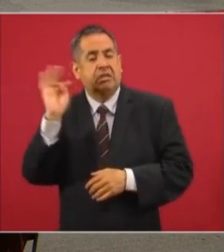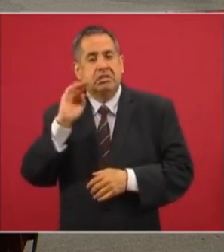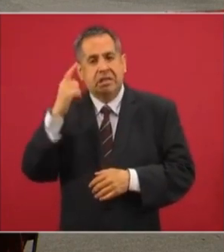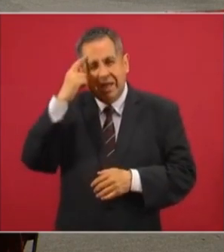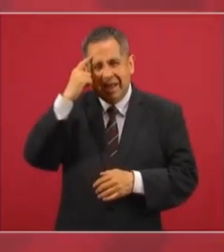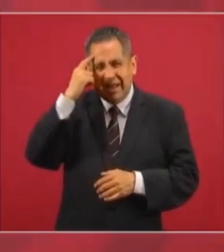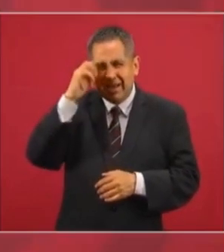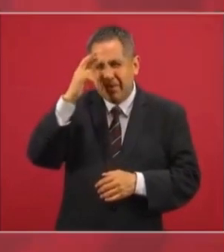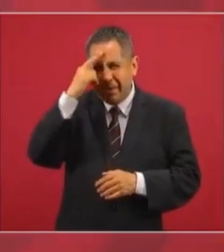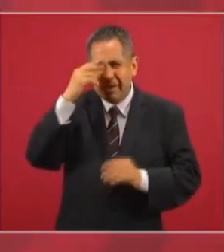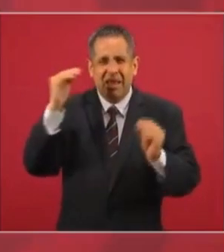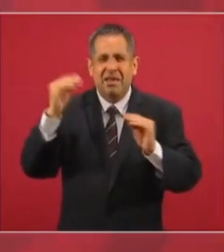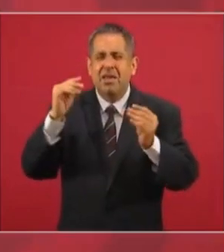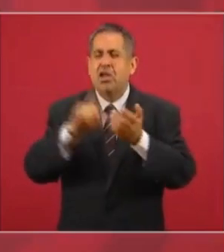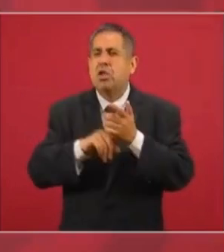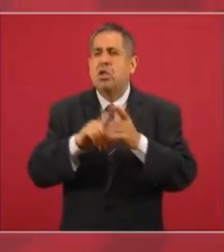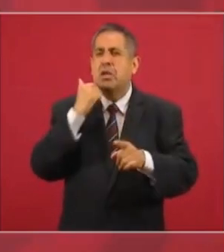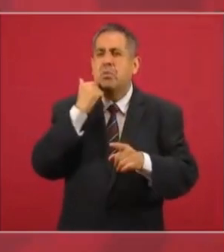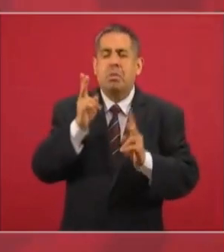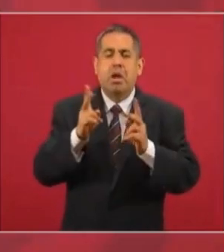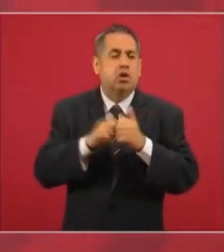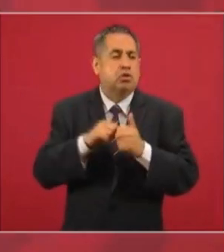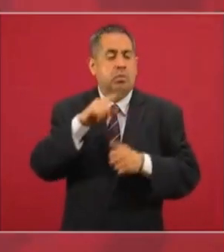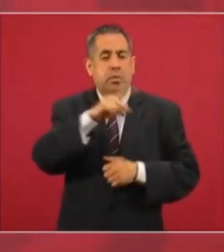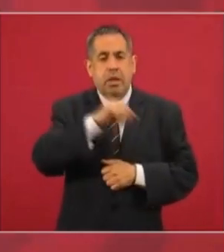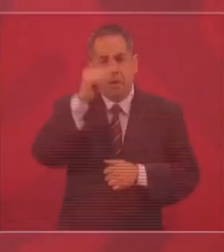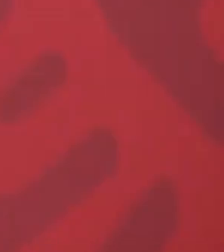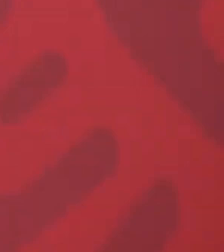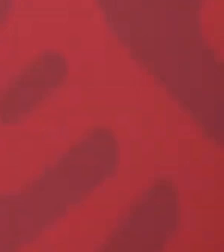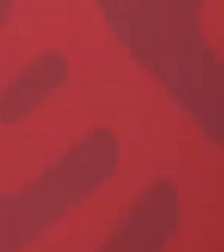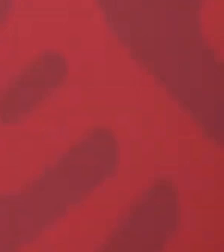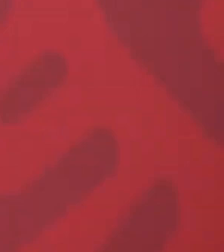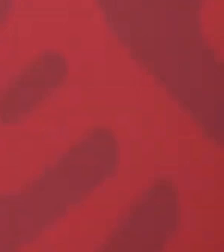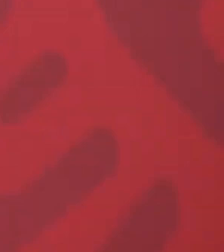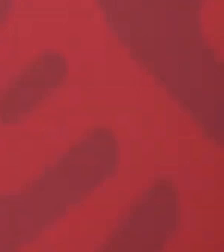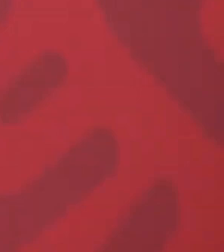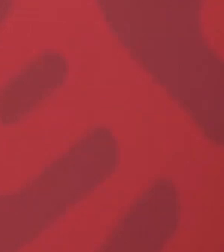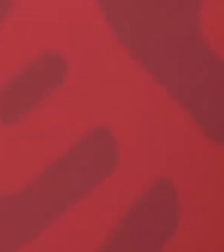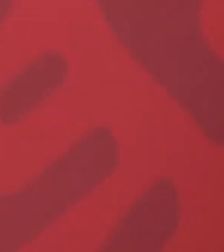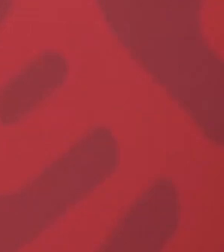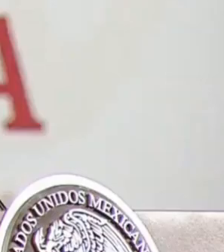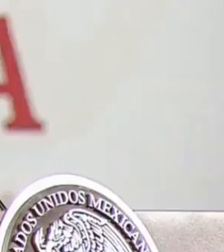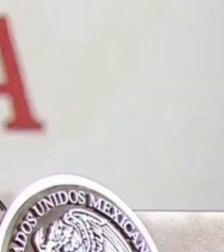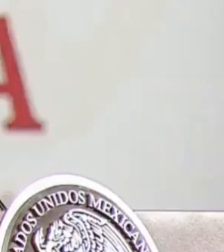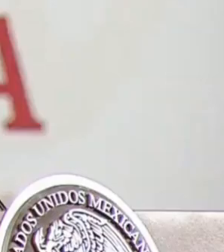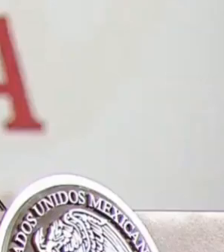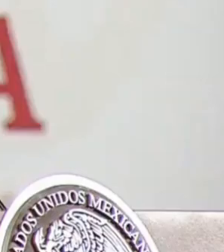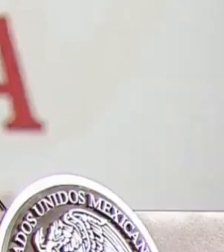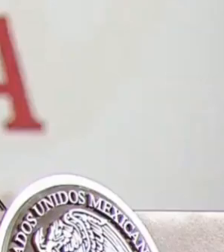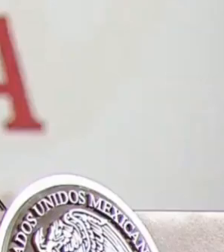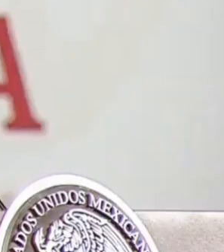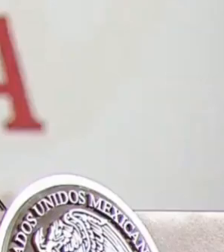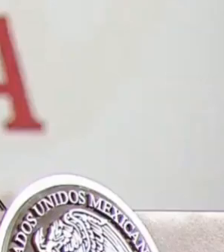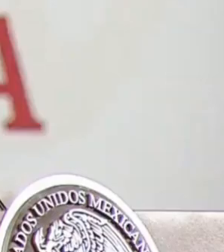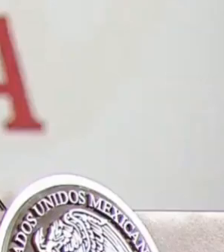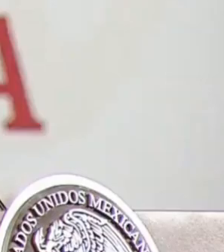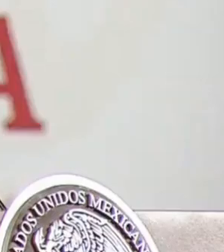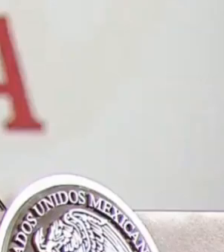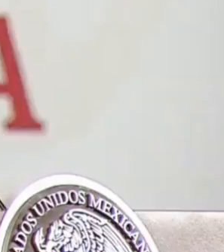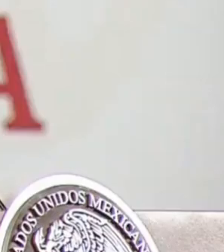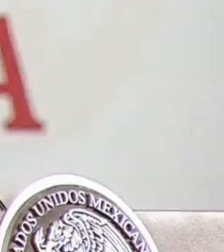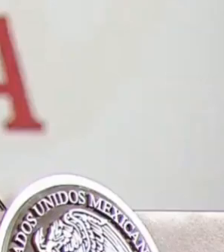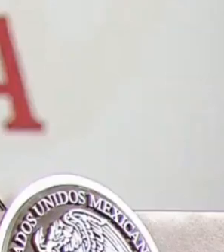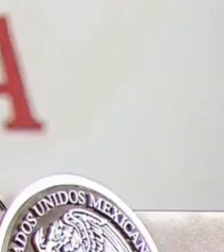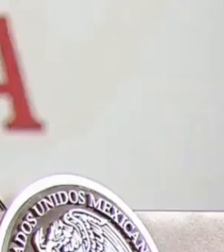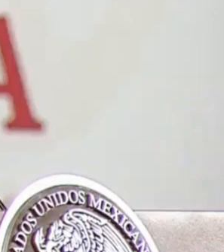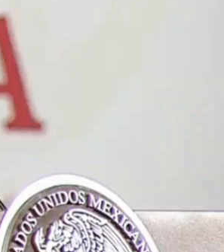al jura Hidalgo. Es un